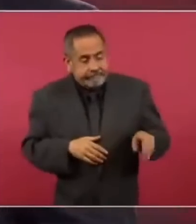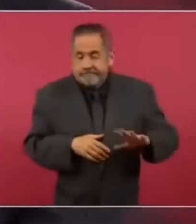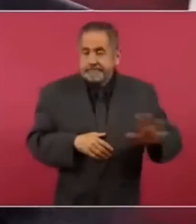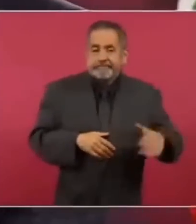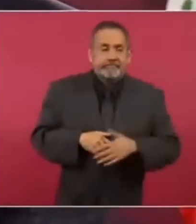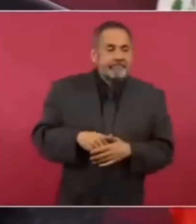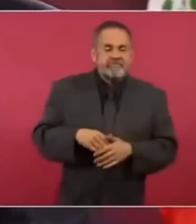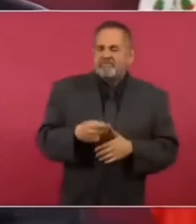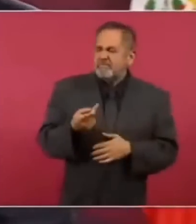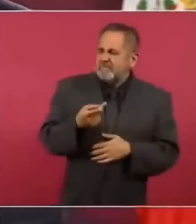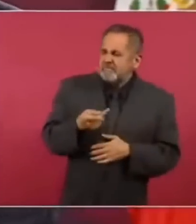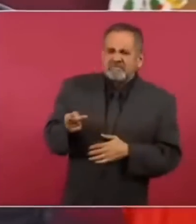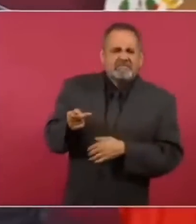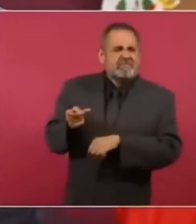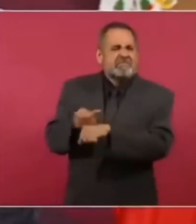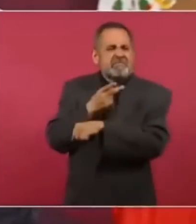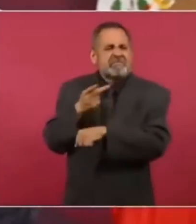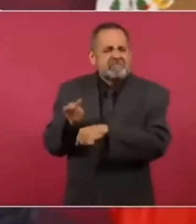groseros,